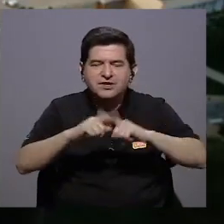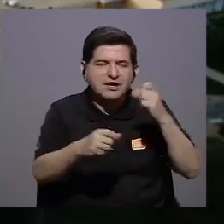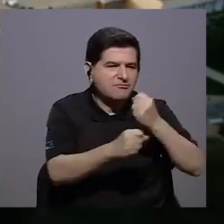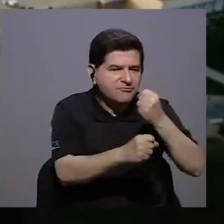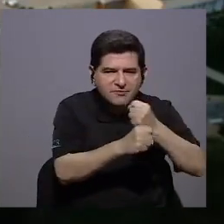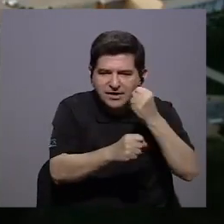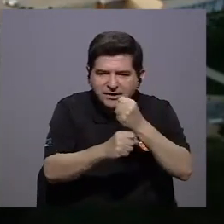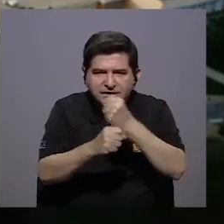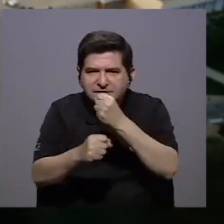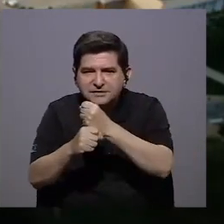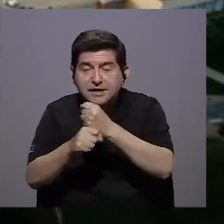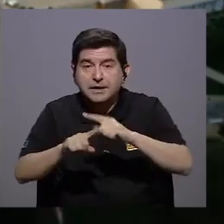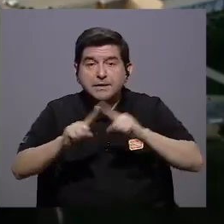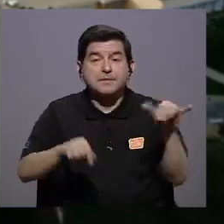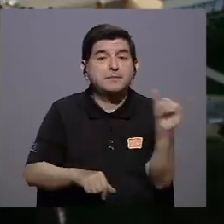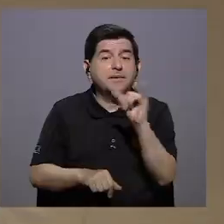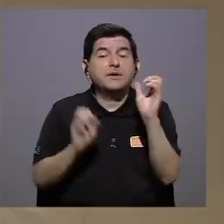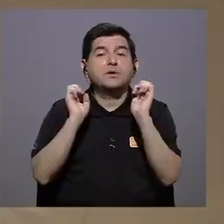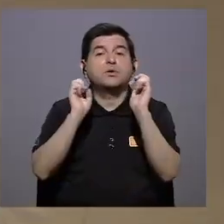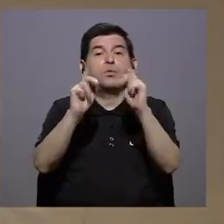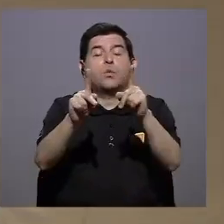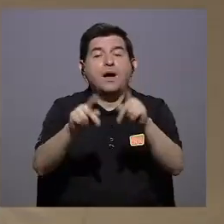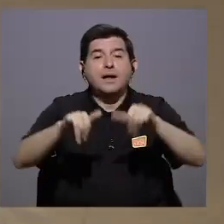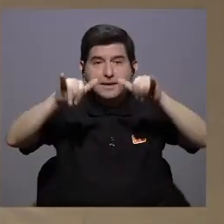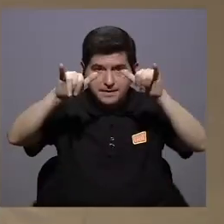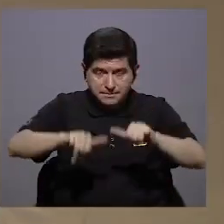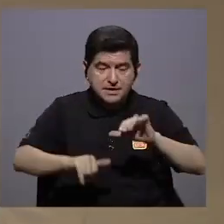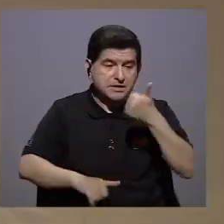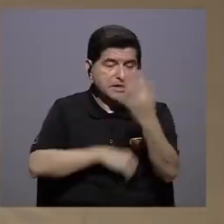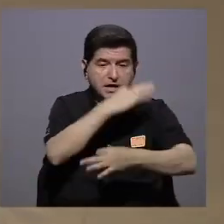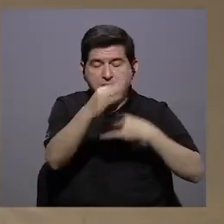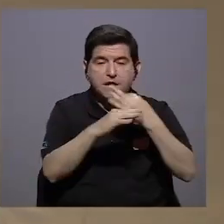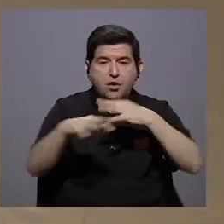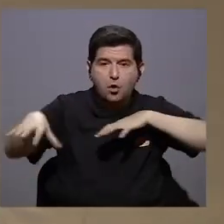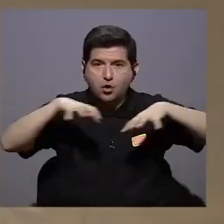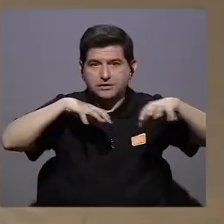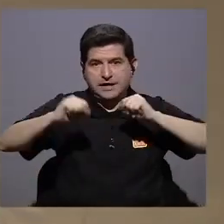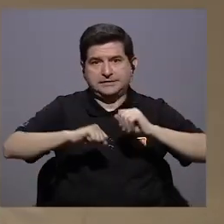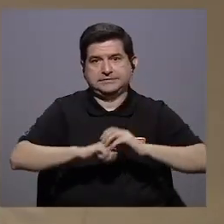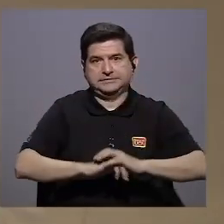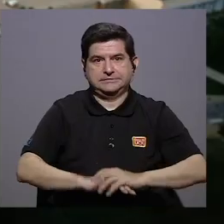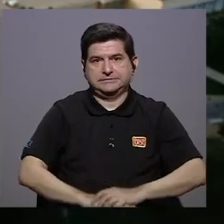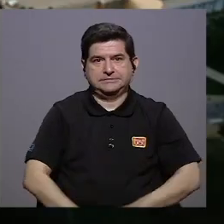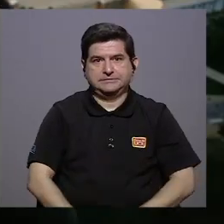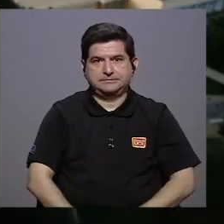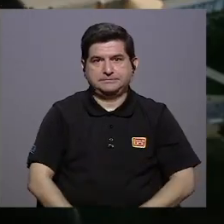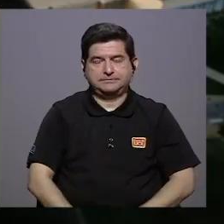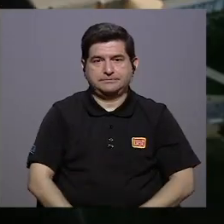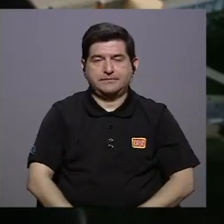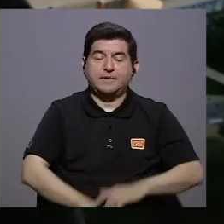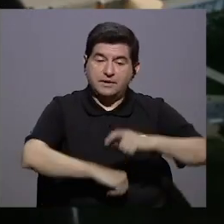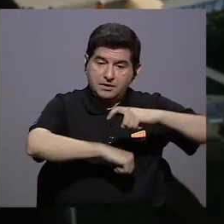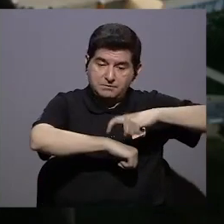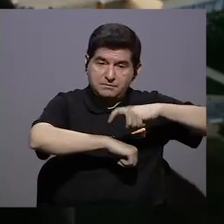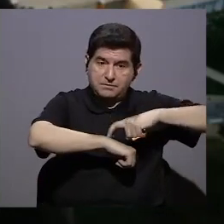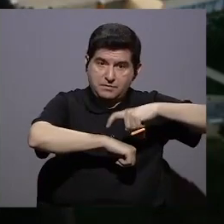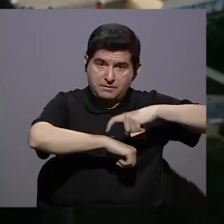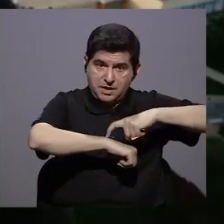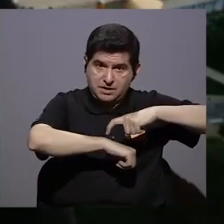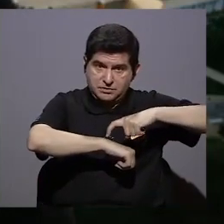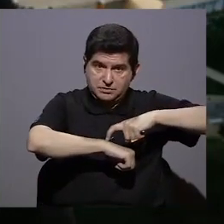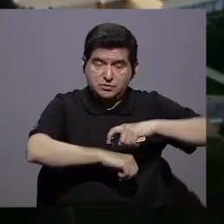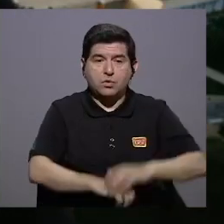tareas que tienen que hacer pero es también la oportunidad de mantener otro tipo de actividad querido Marlon es decir en el momento